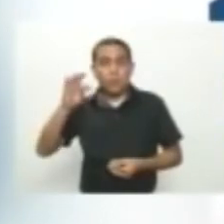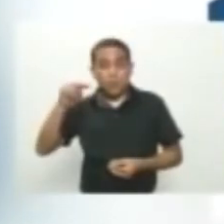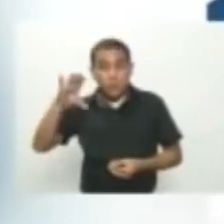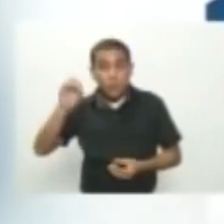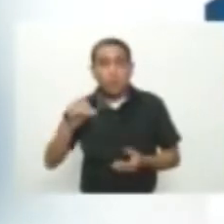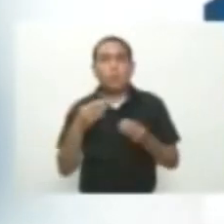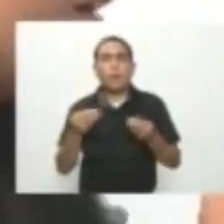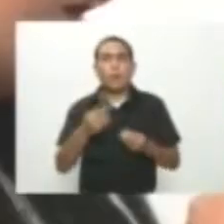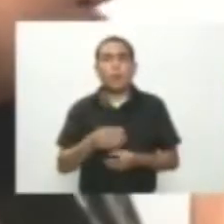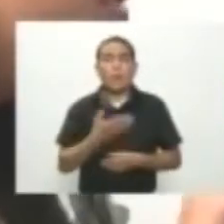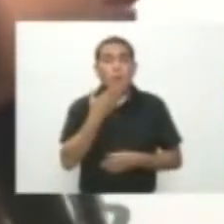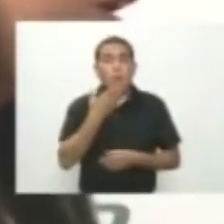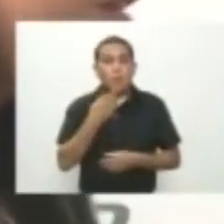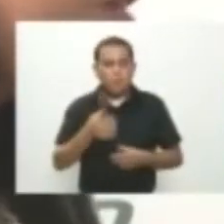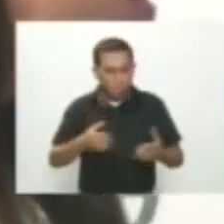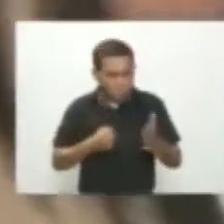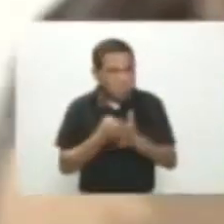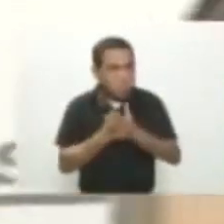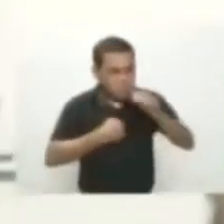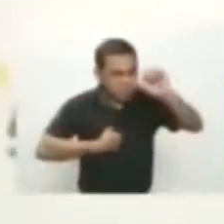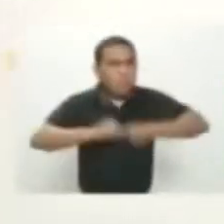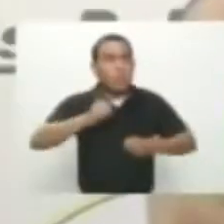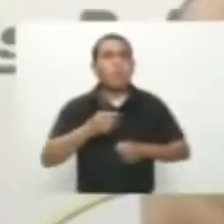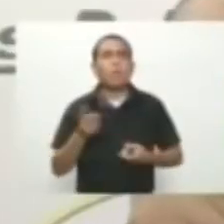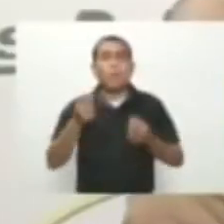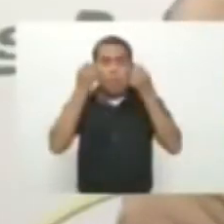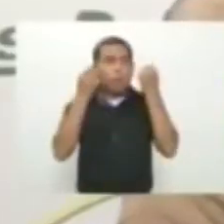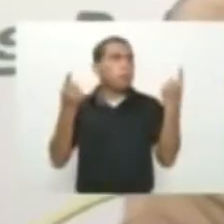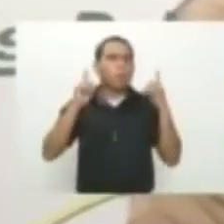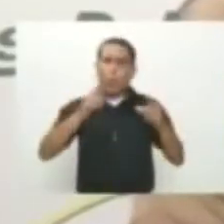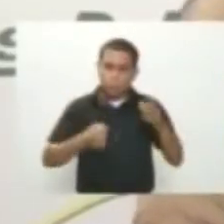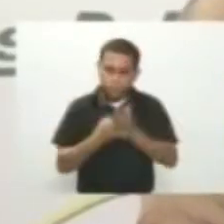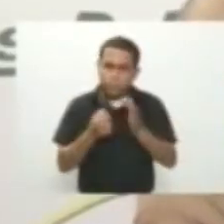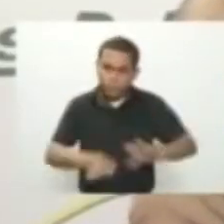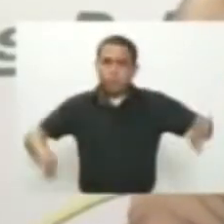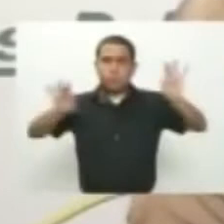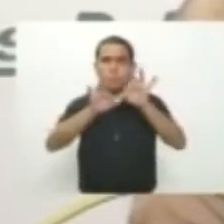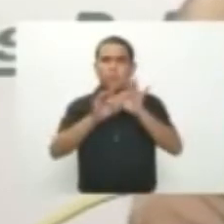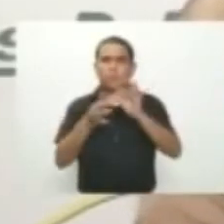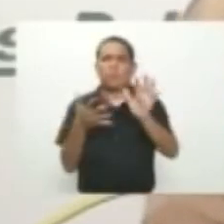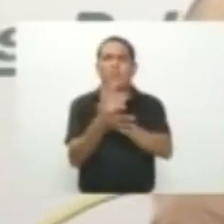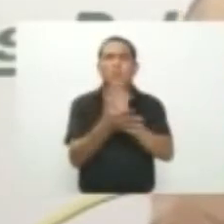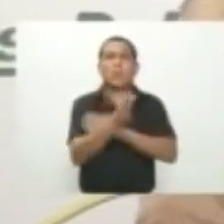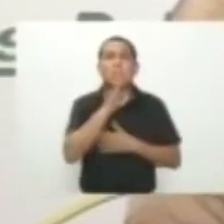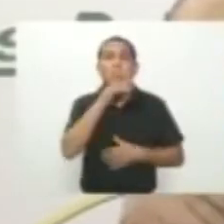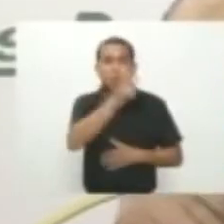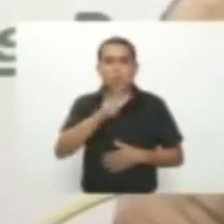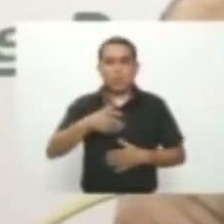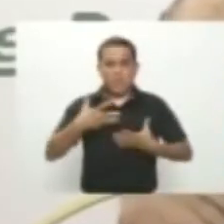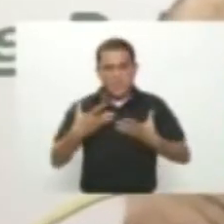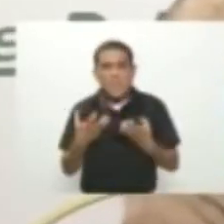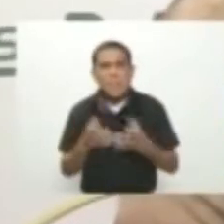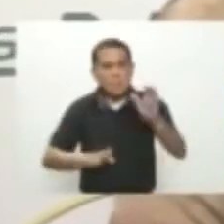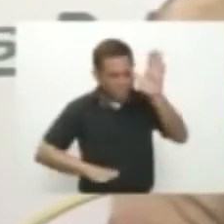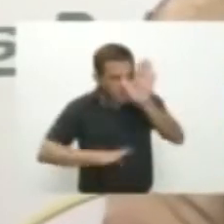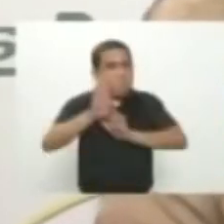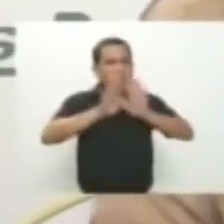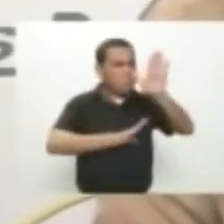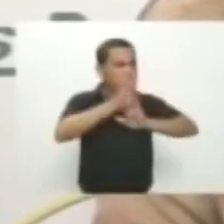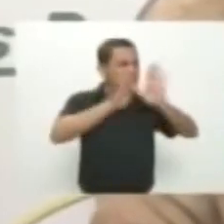invisible A lo inolvidable Y la importancia De la persona Como marca Va dirigido Hacia emprendedores Hacia